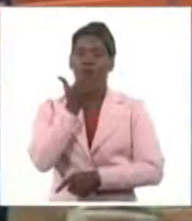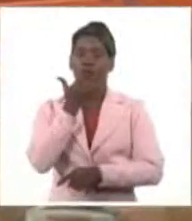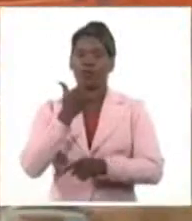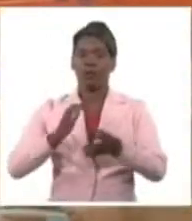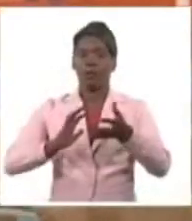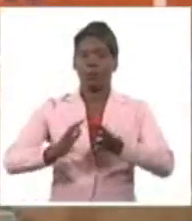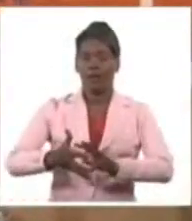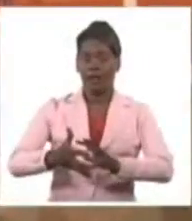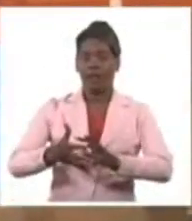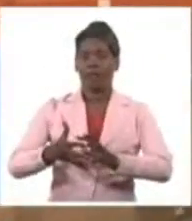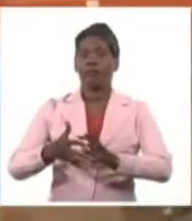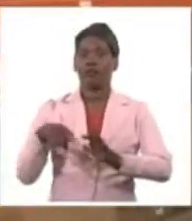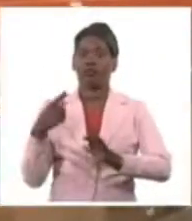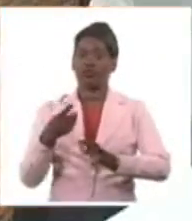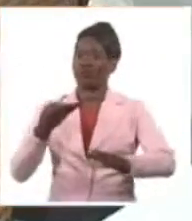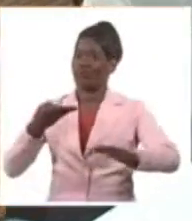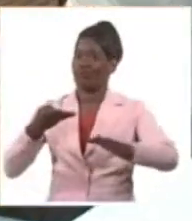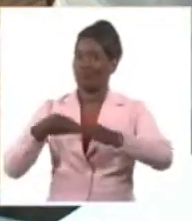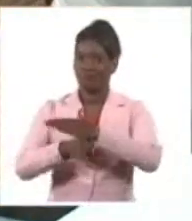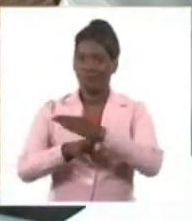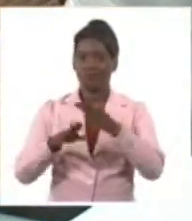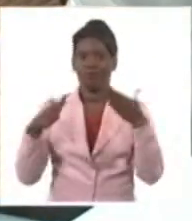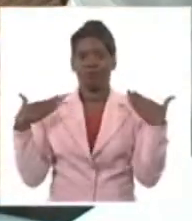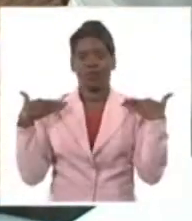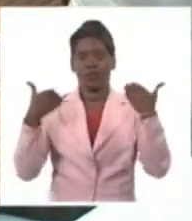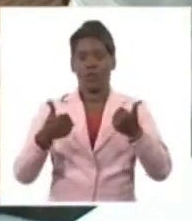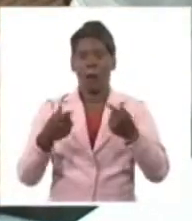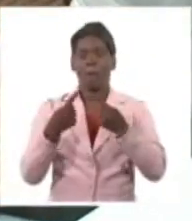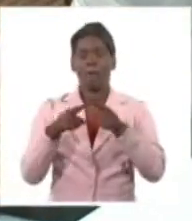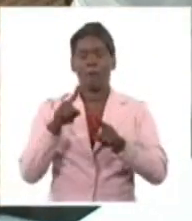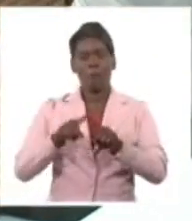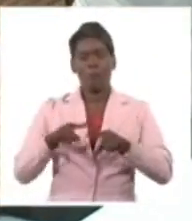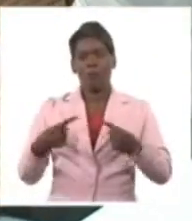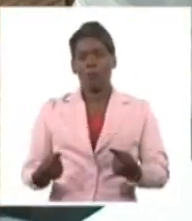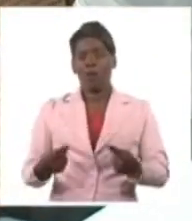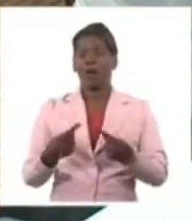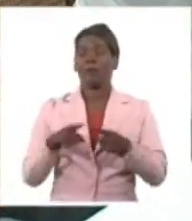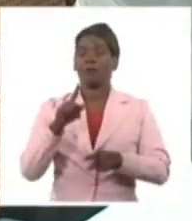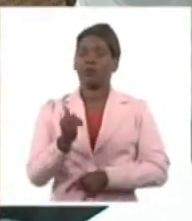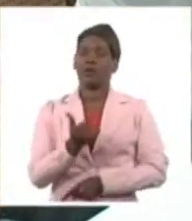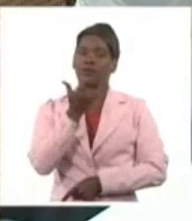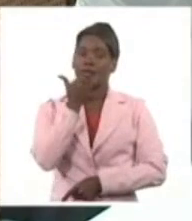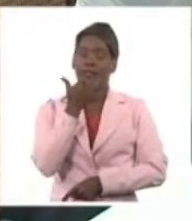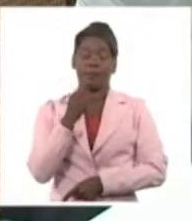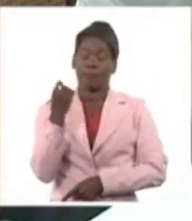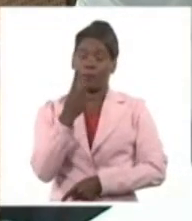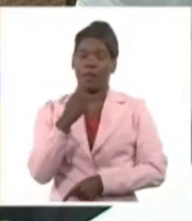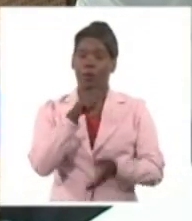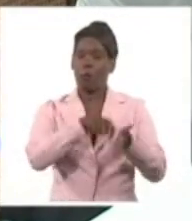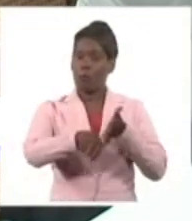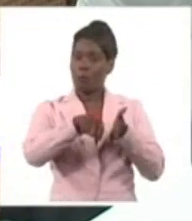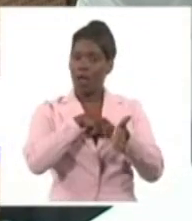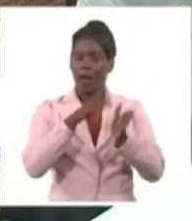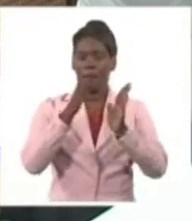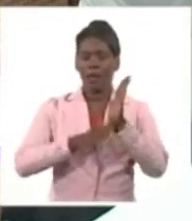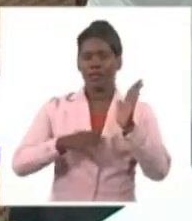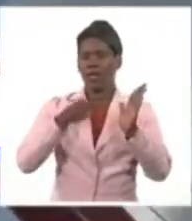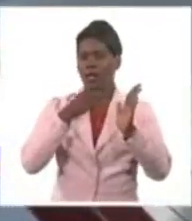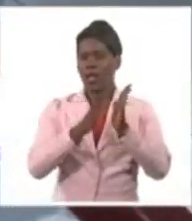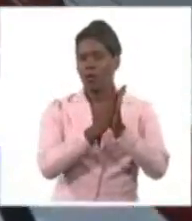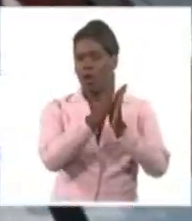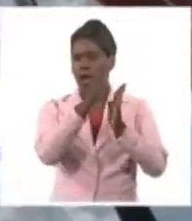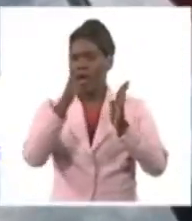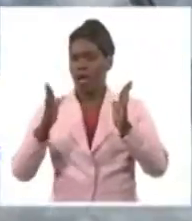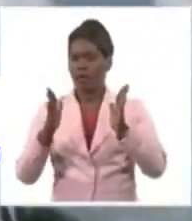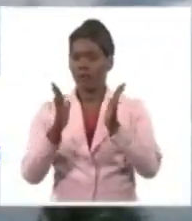existente allí. ¿Qué pasa? Esto se ligó con un fenómeno objetivo, que fue que toda la carga planificada de entrar entre los meses de enero, febrero y